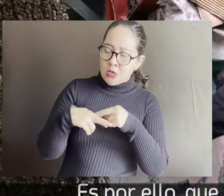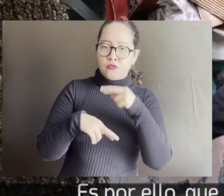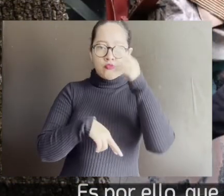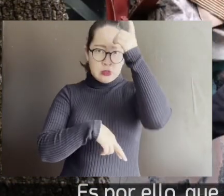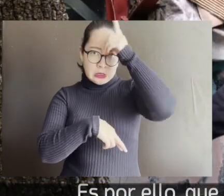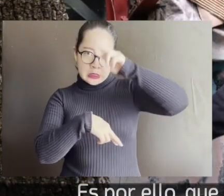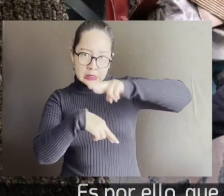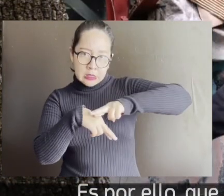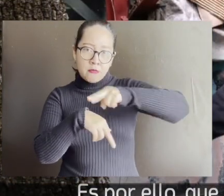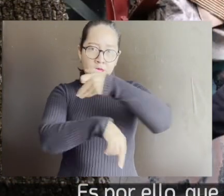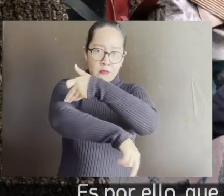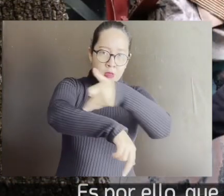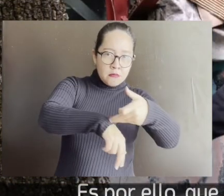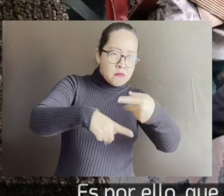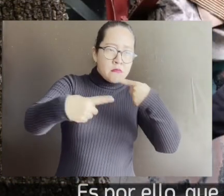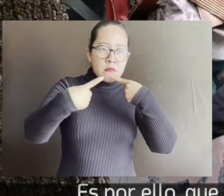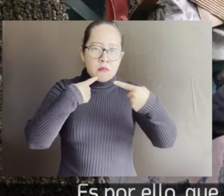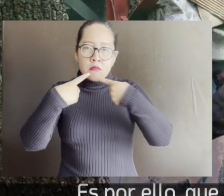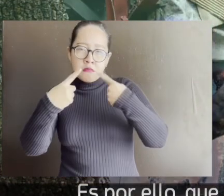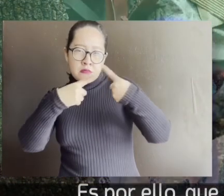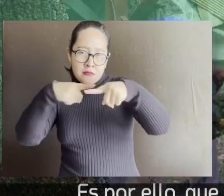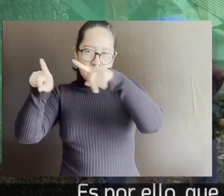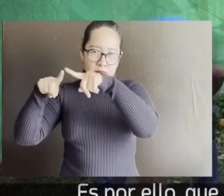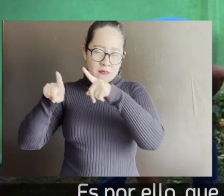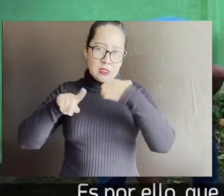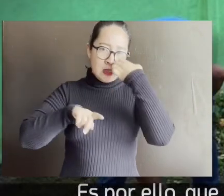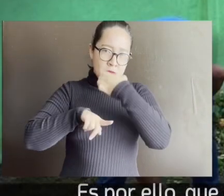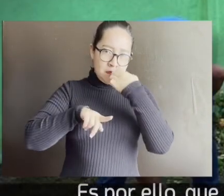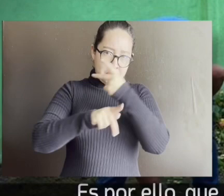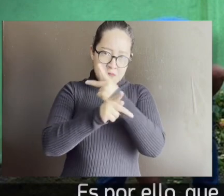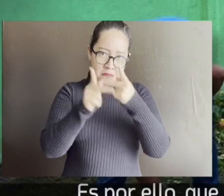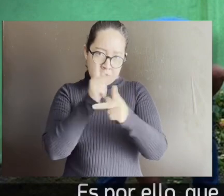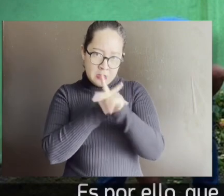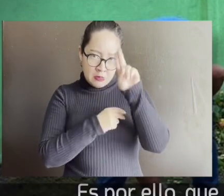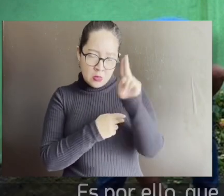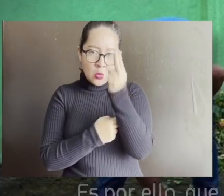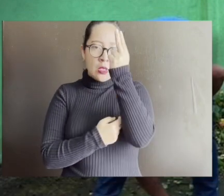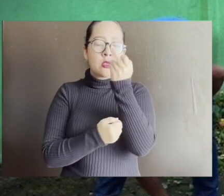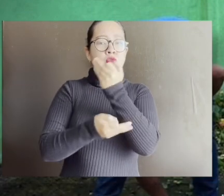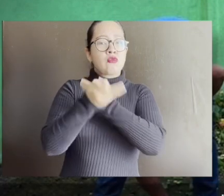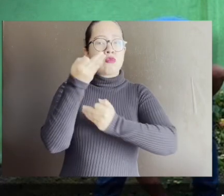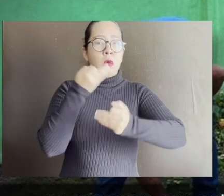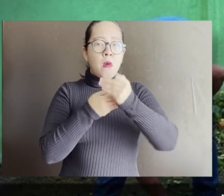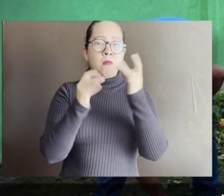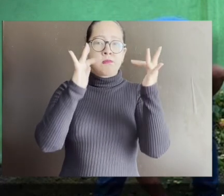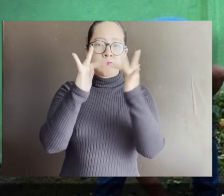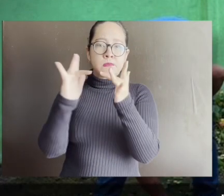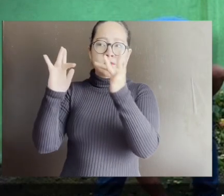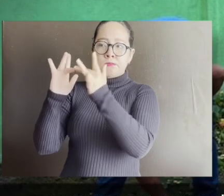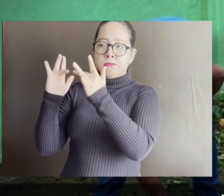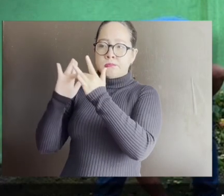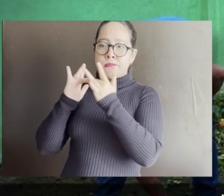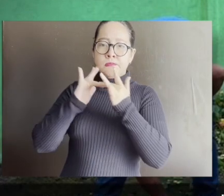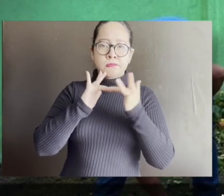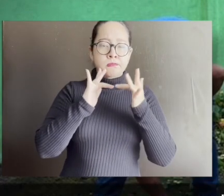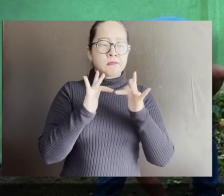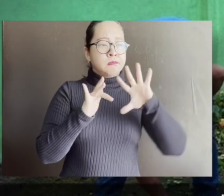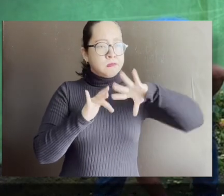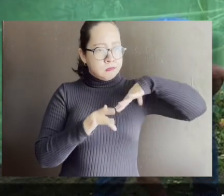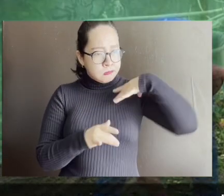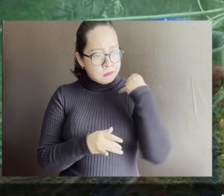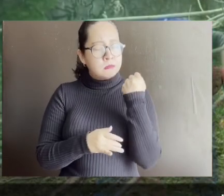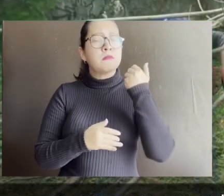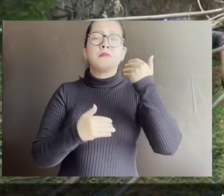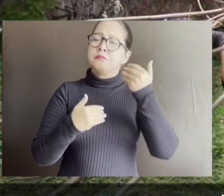docentes y familiares de todos los subsistemas de educación media superior y superior, se sumaron con entusiasmo